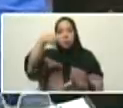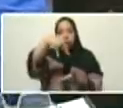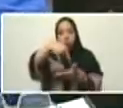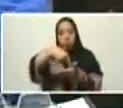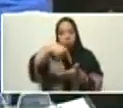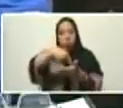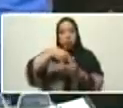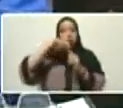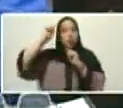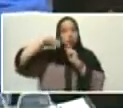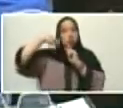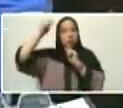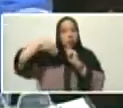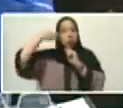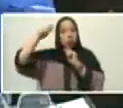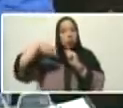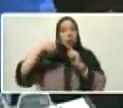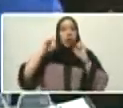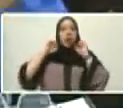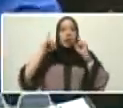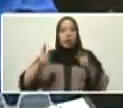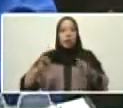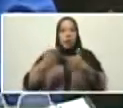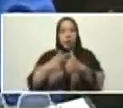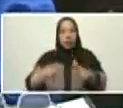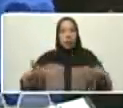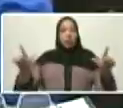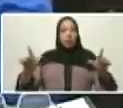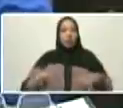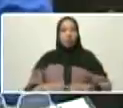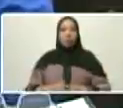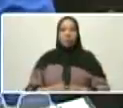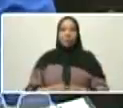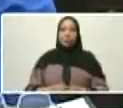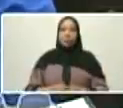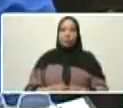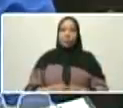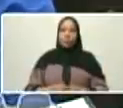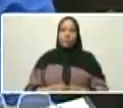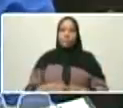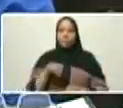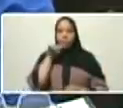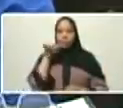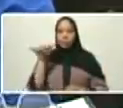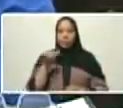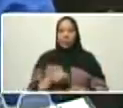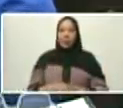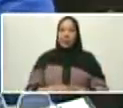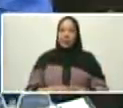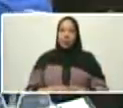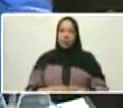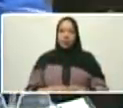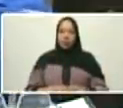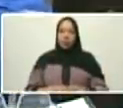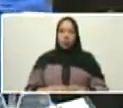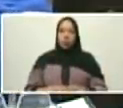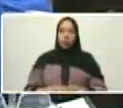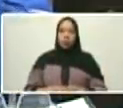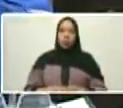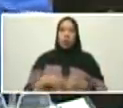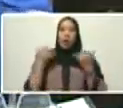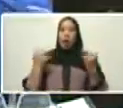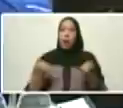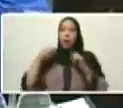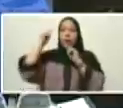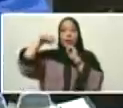Carabobo Caminos de Libertad así que lo anuncio vamos a ver un videito